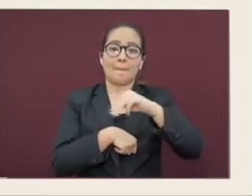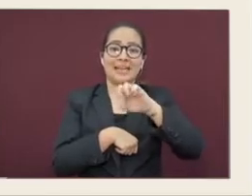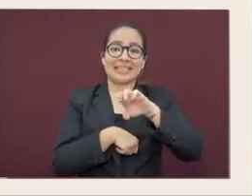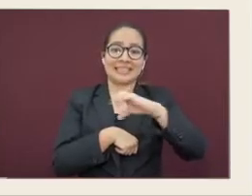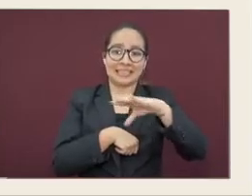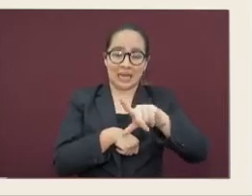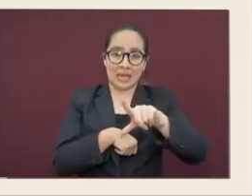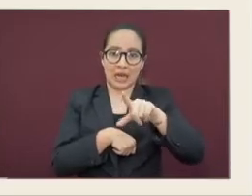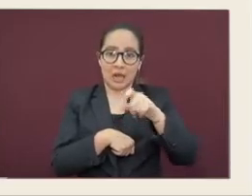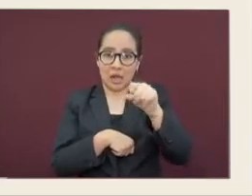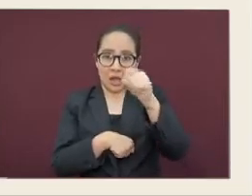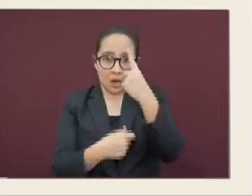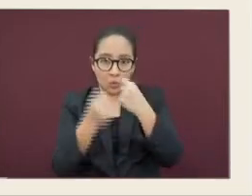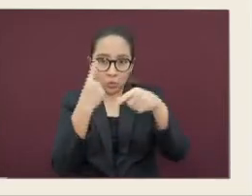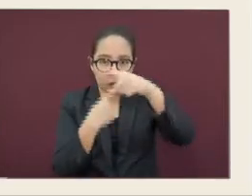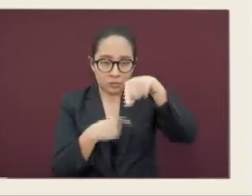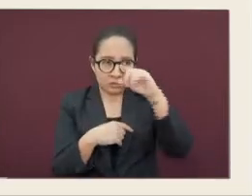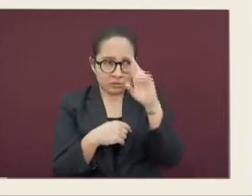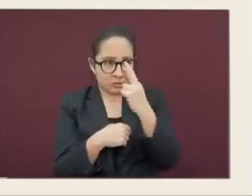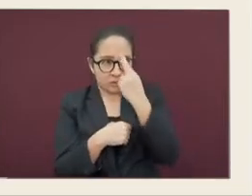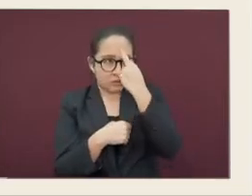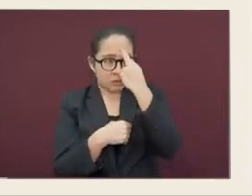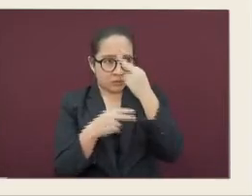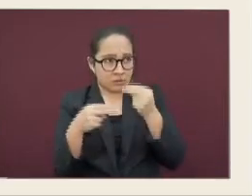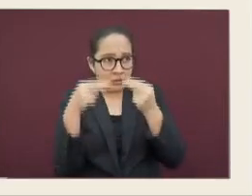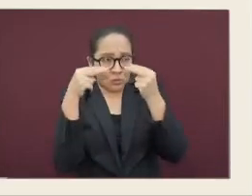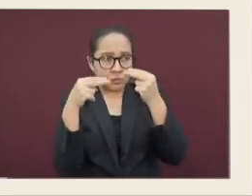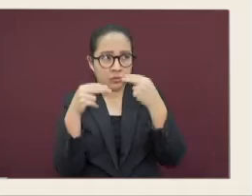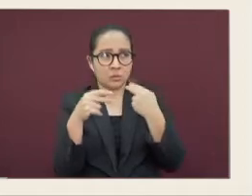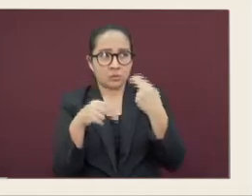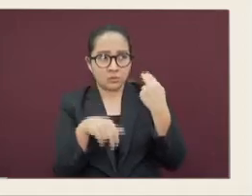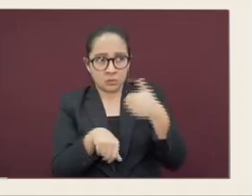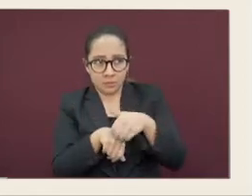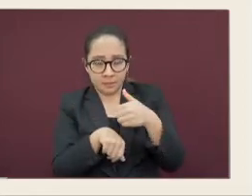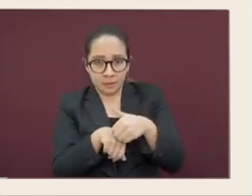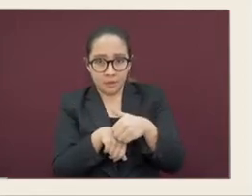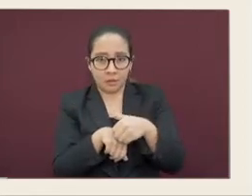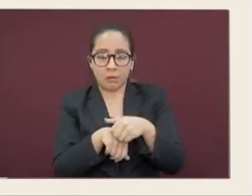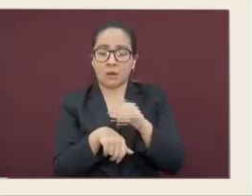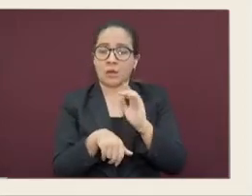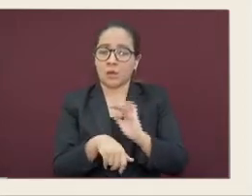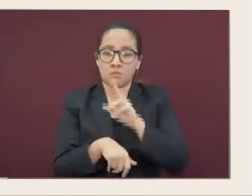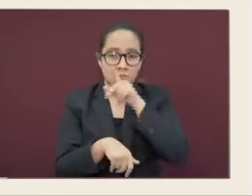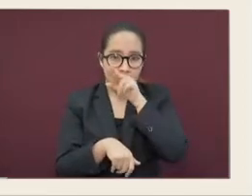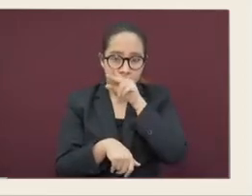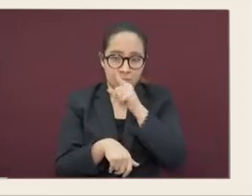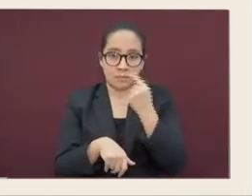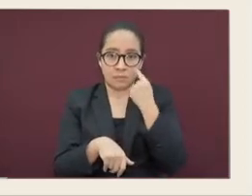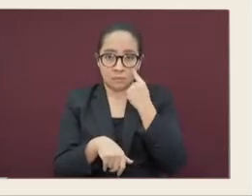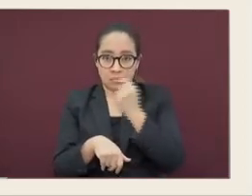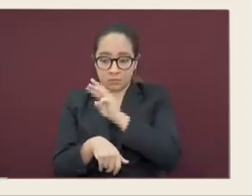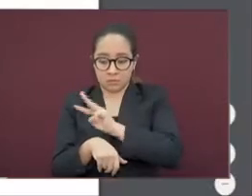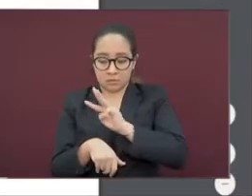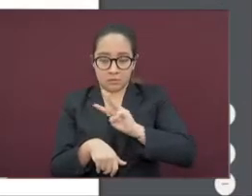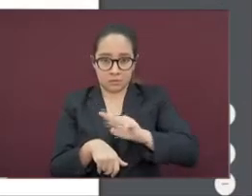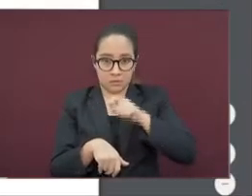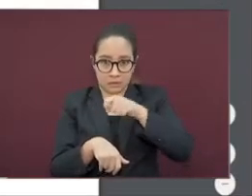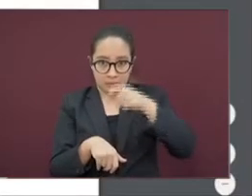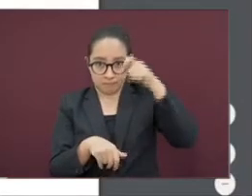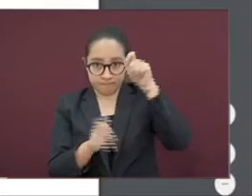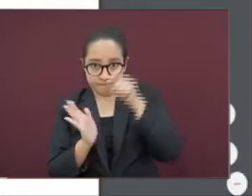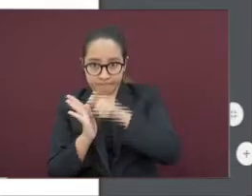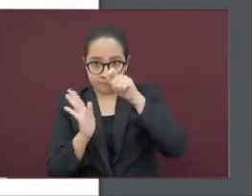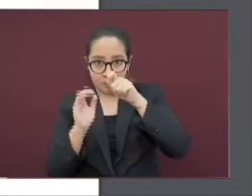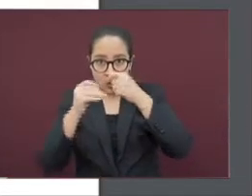no lo recuerden. Así que van a dar clic en este link. Verán todo